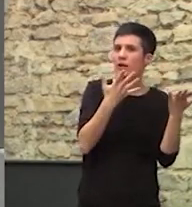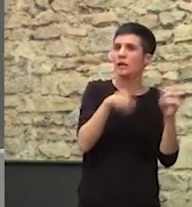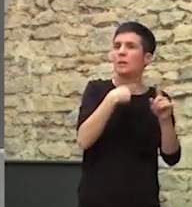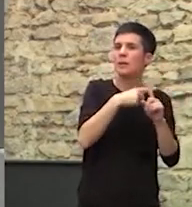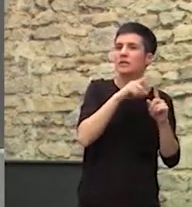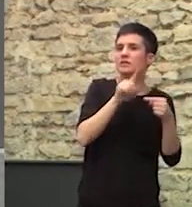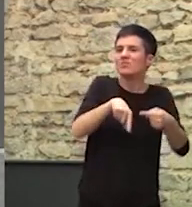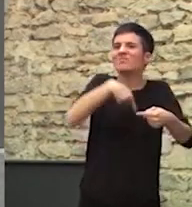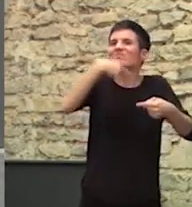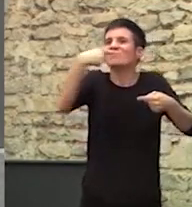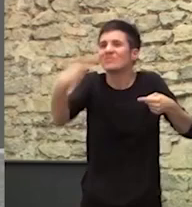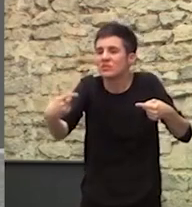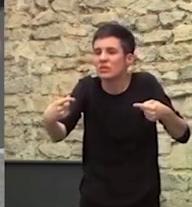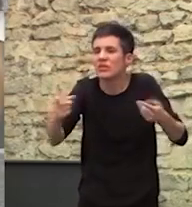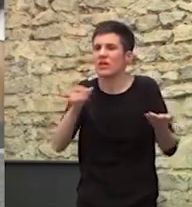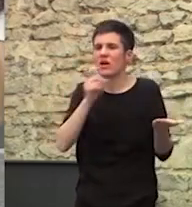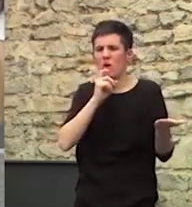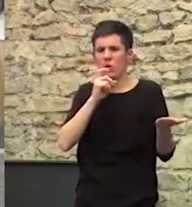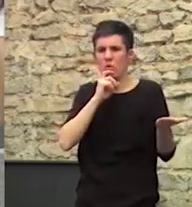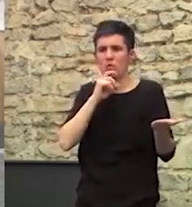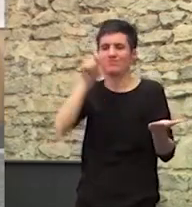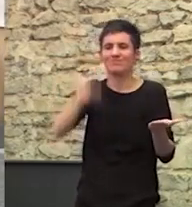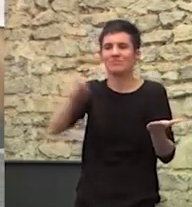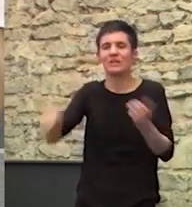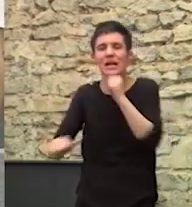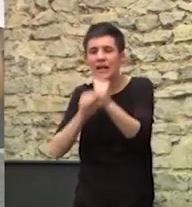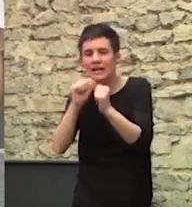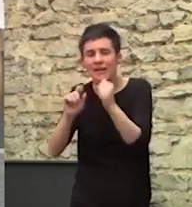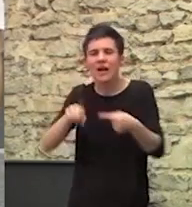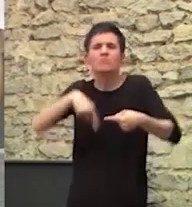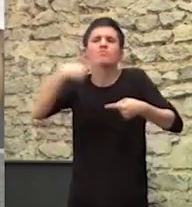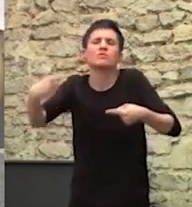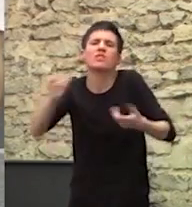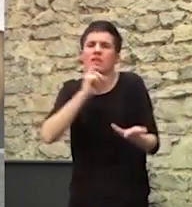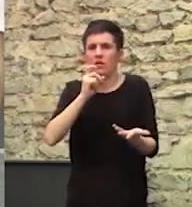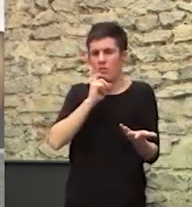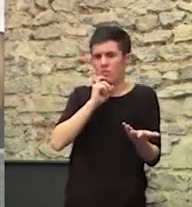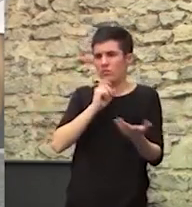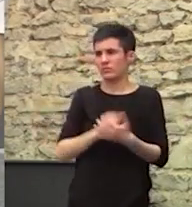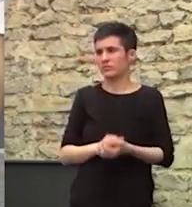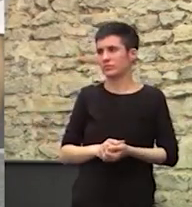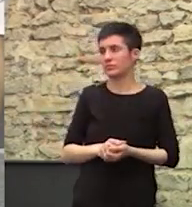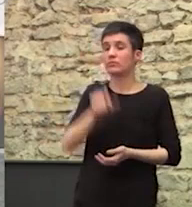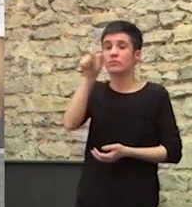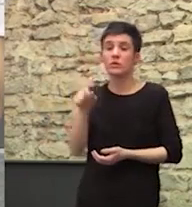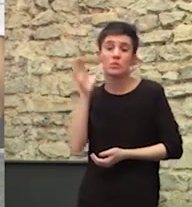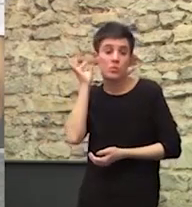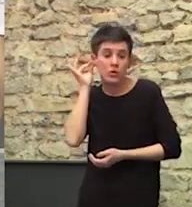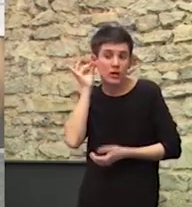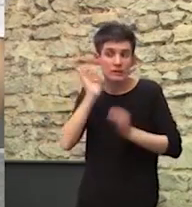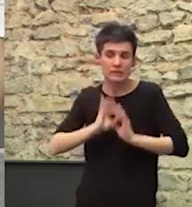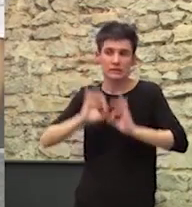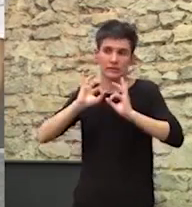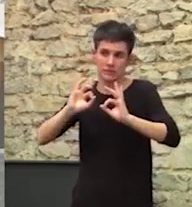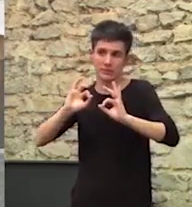Que impacto Habían tenido En la población gitana En las mujeres en particular En el